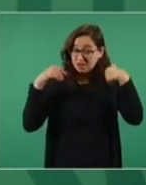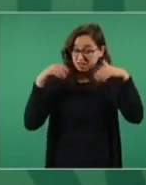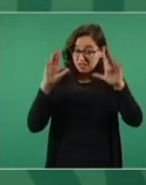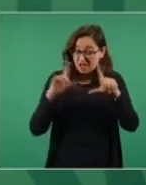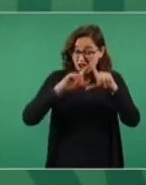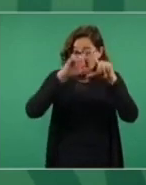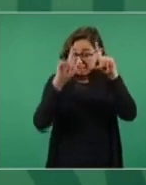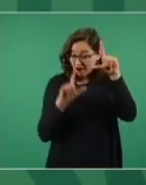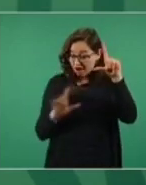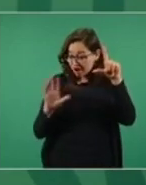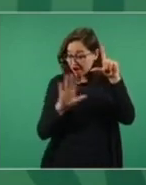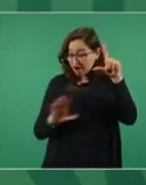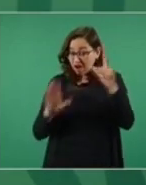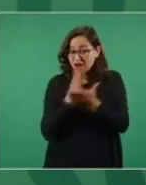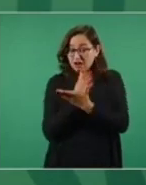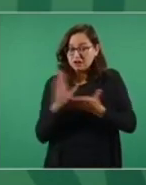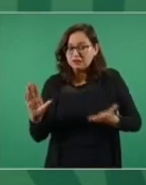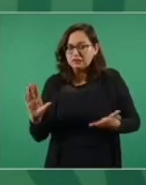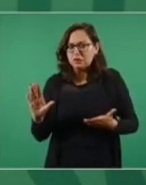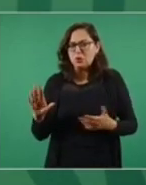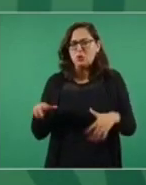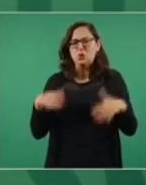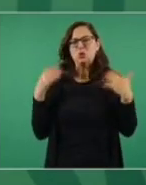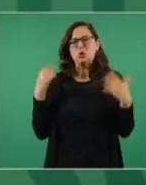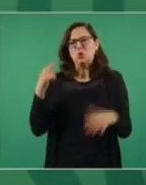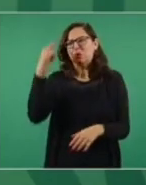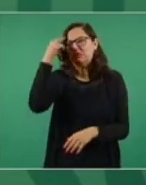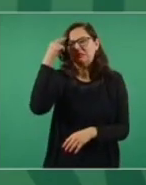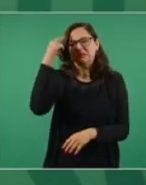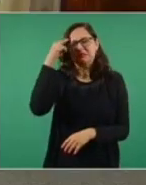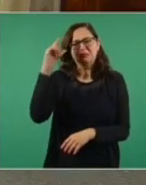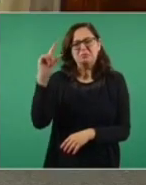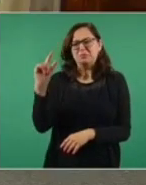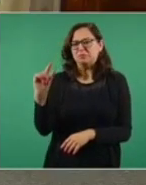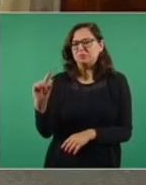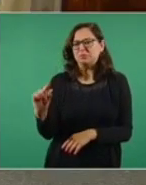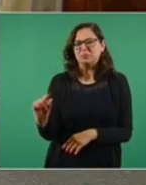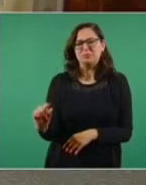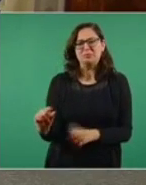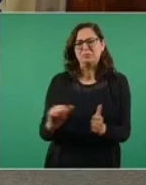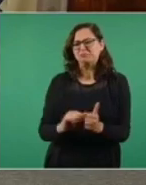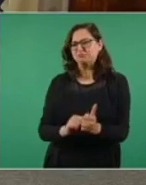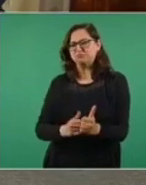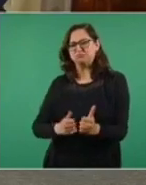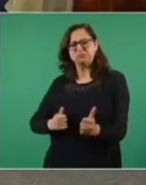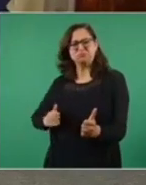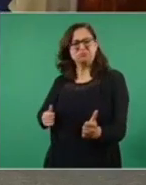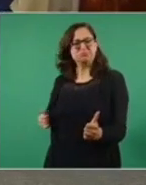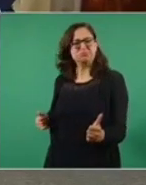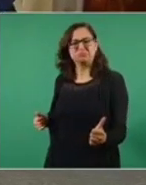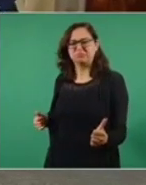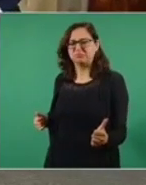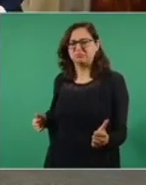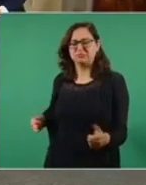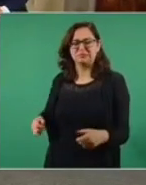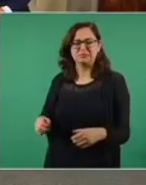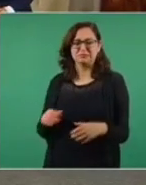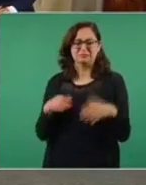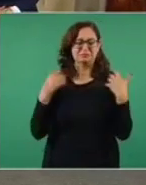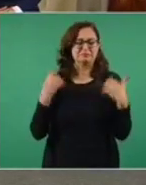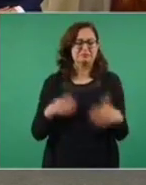se recordó creo que el once o el trece el once